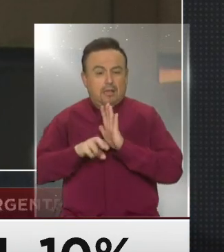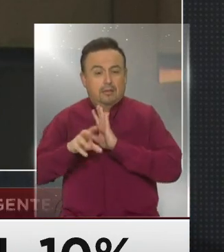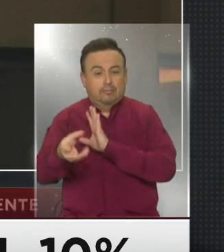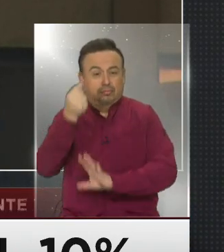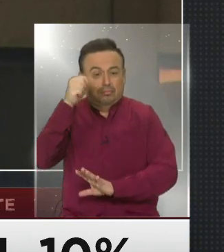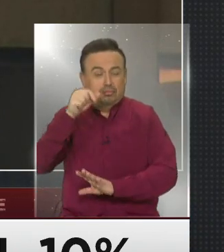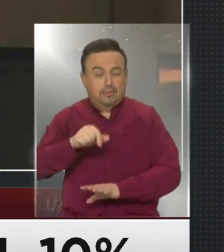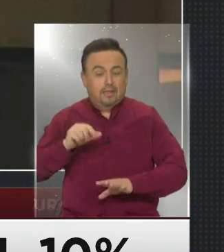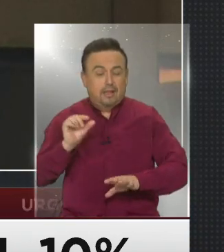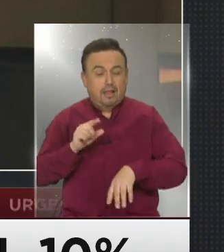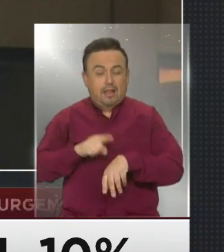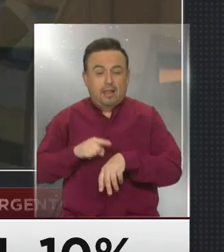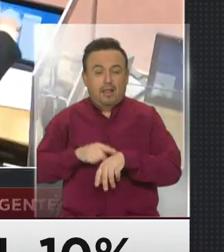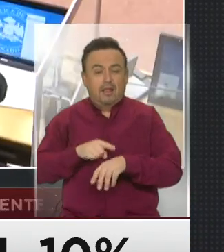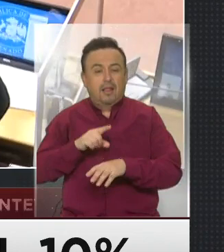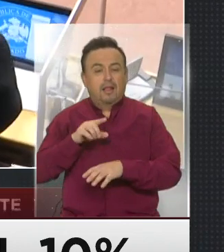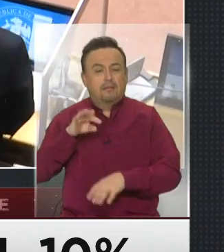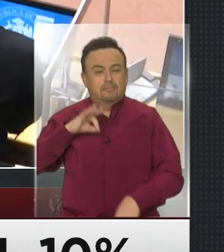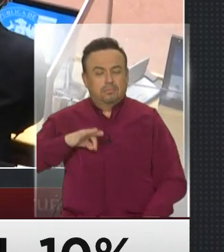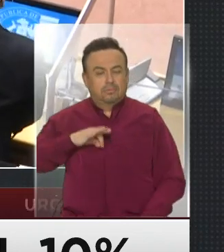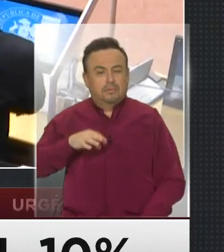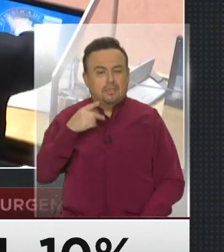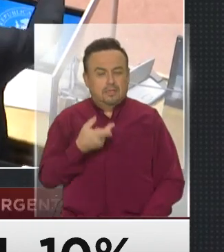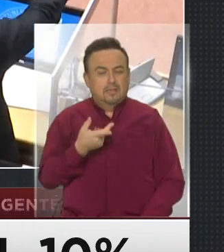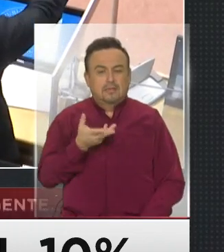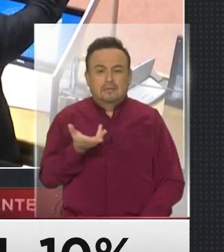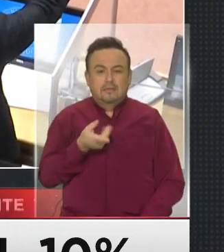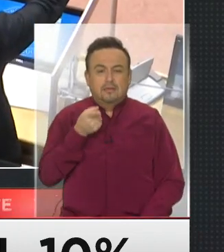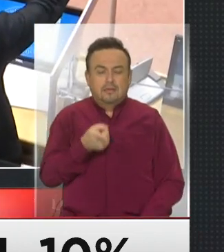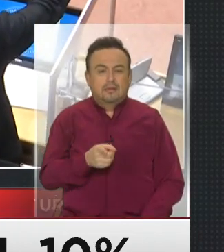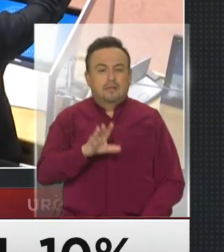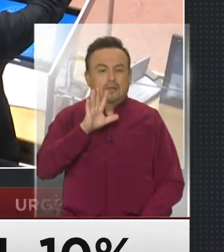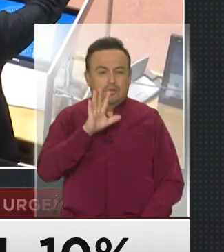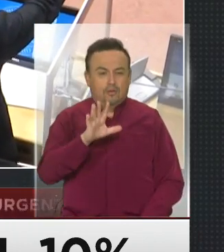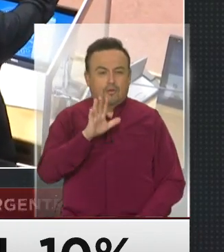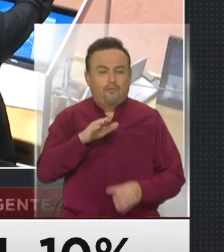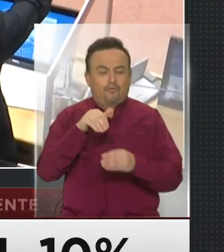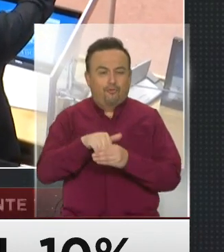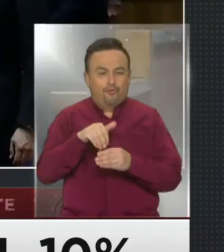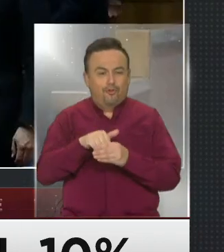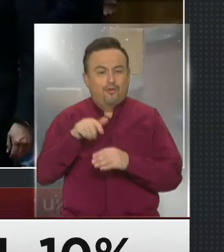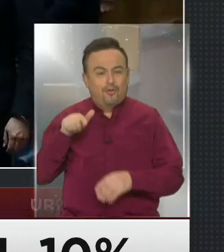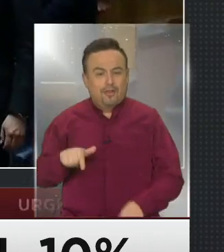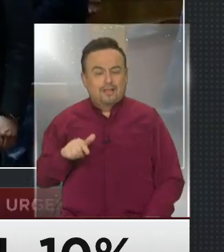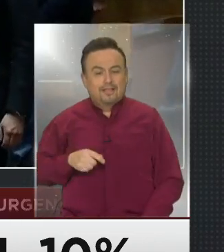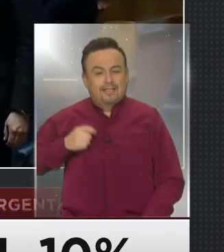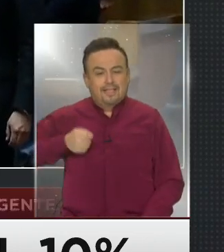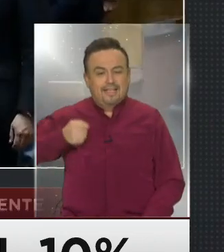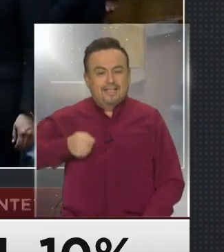retiro parcial de fondos de pensiones con cinco votos de senadores de Chile. que vamos. Vamos.